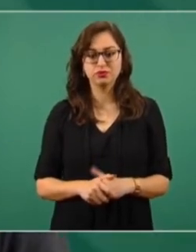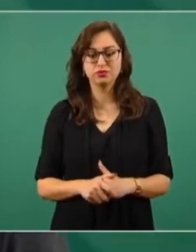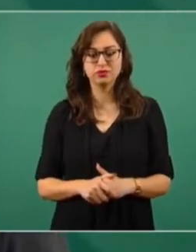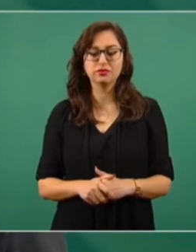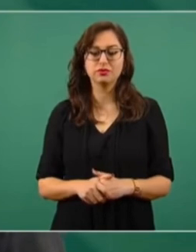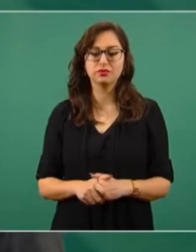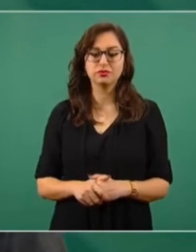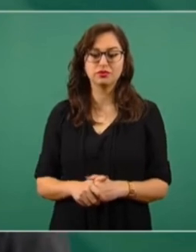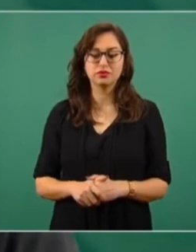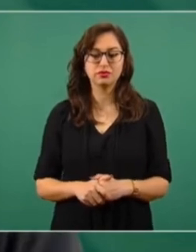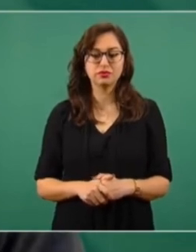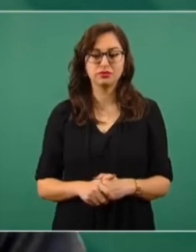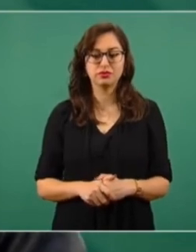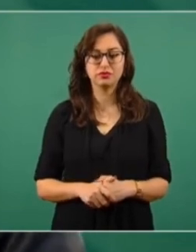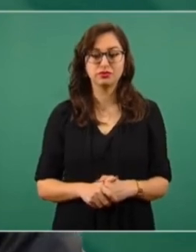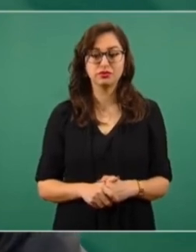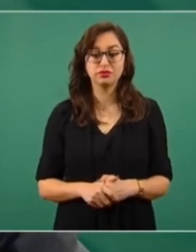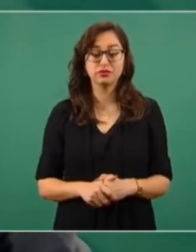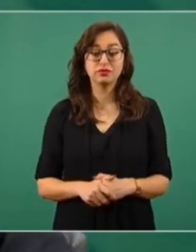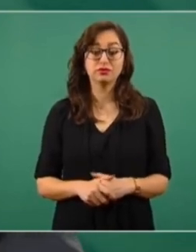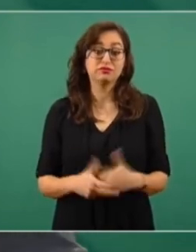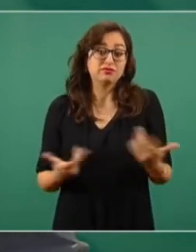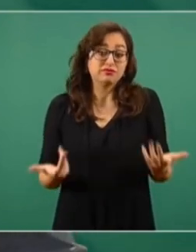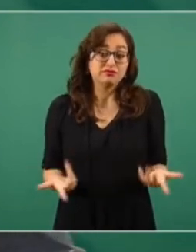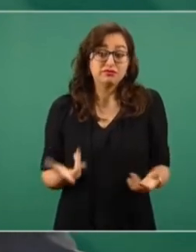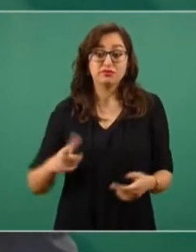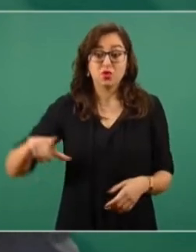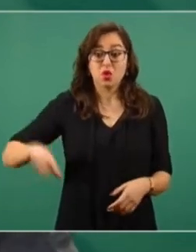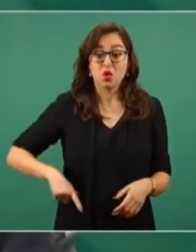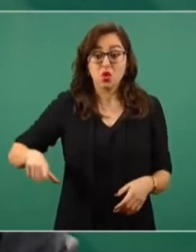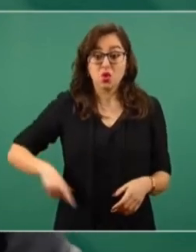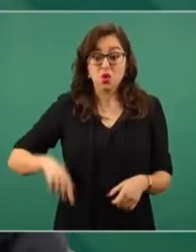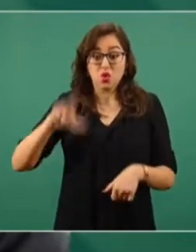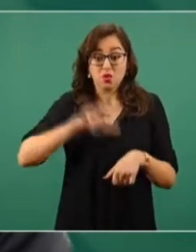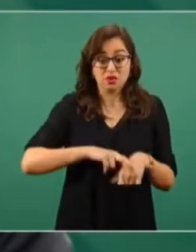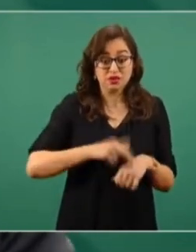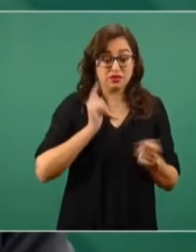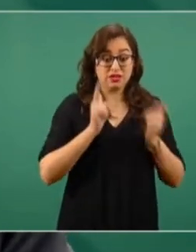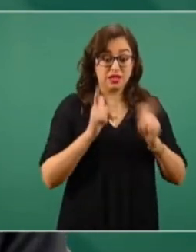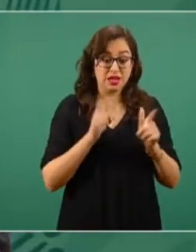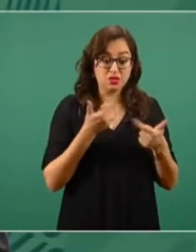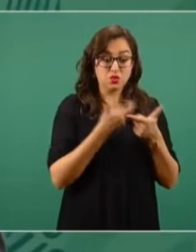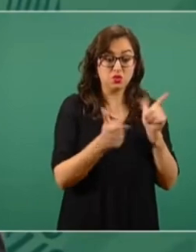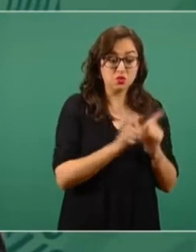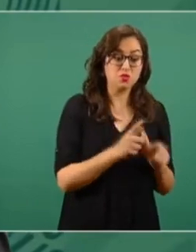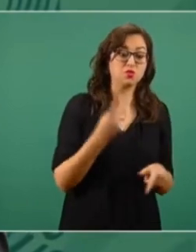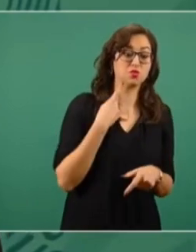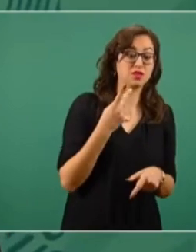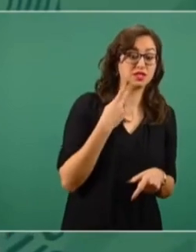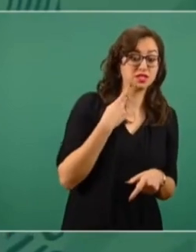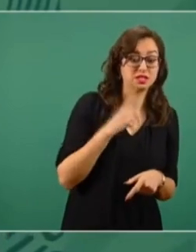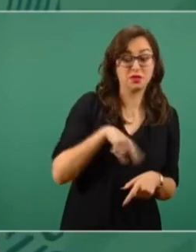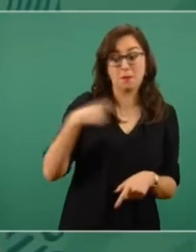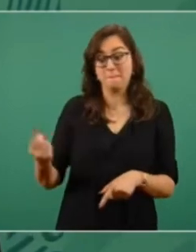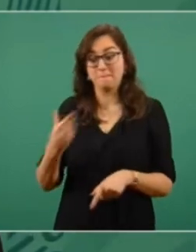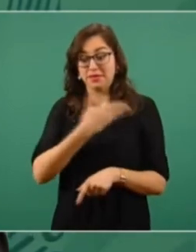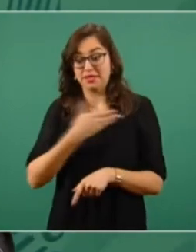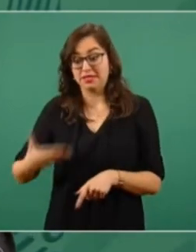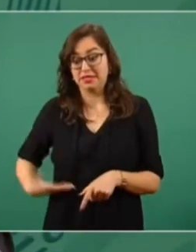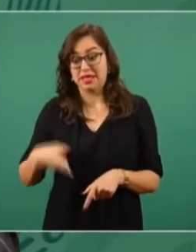gobernador de Texas es de un partido y la presidencia